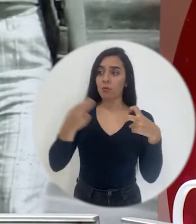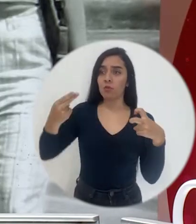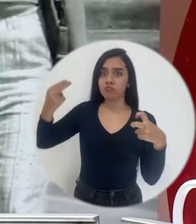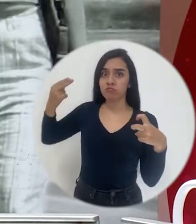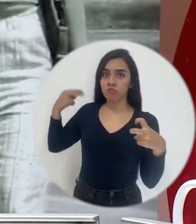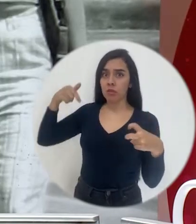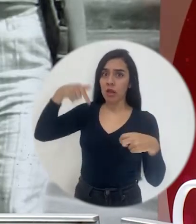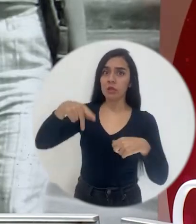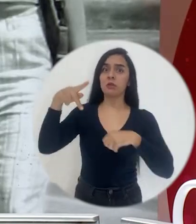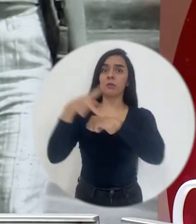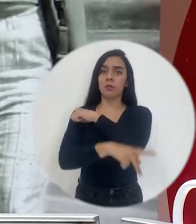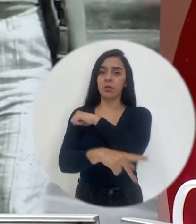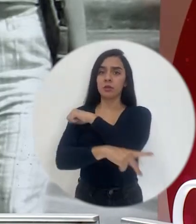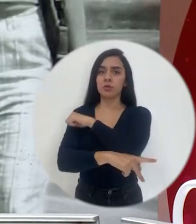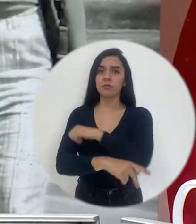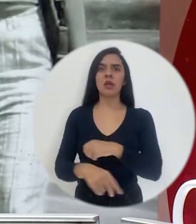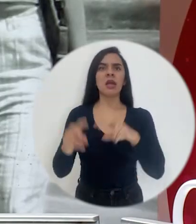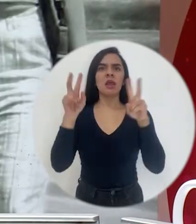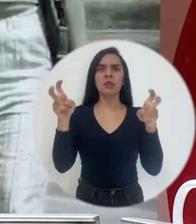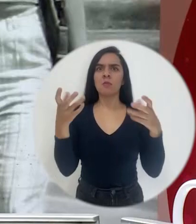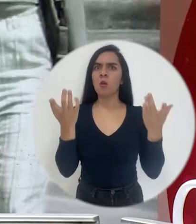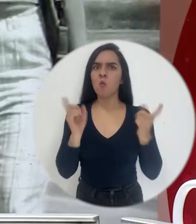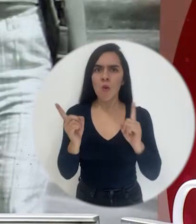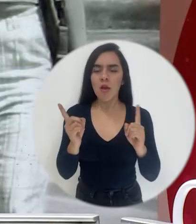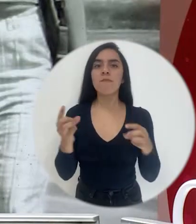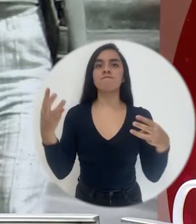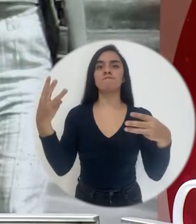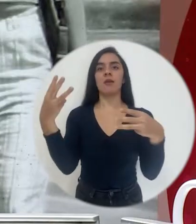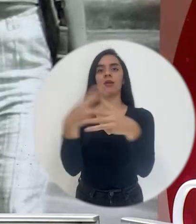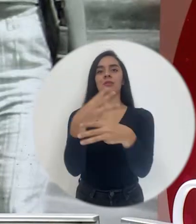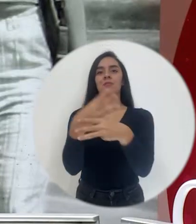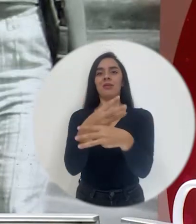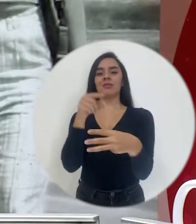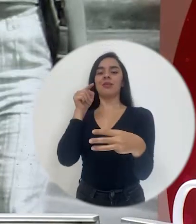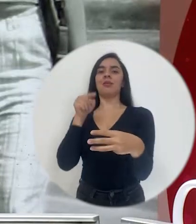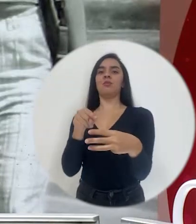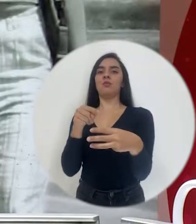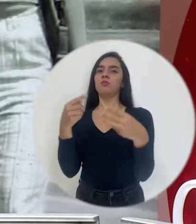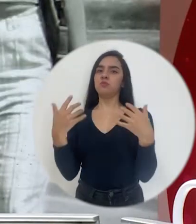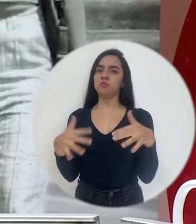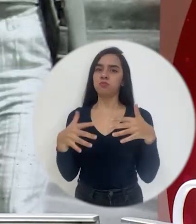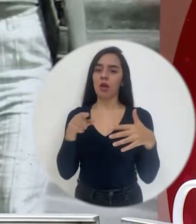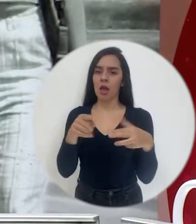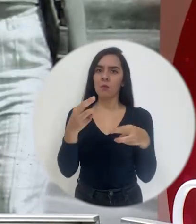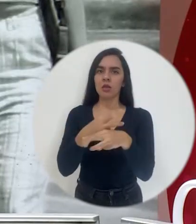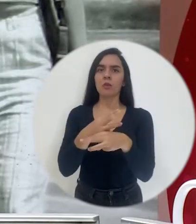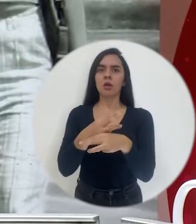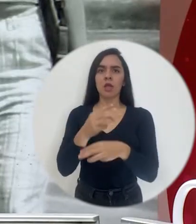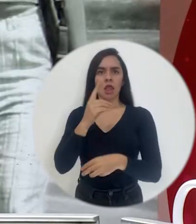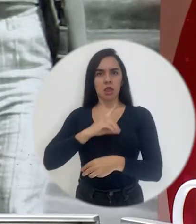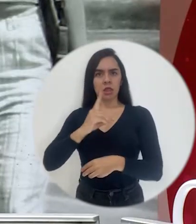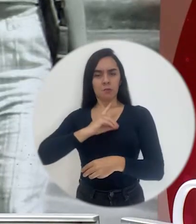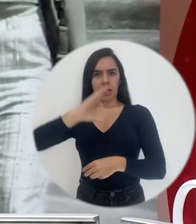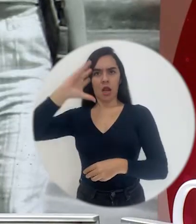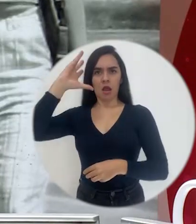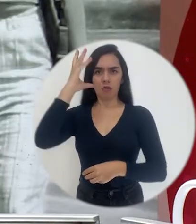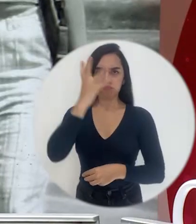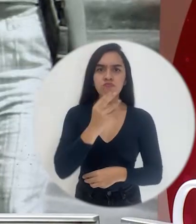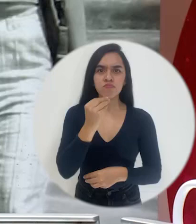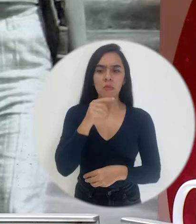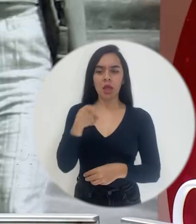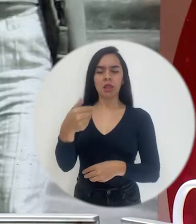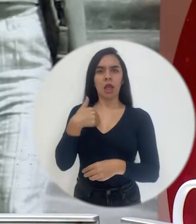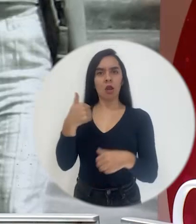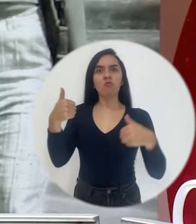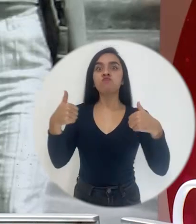un problema estructural en este país, el tema de la matemática, la matemática, una disciplina hermosa